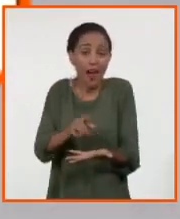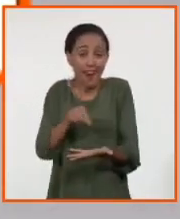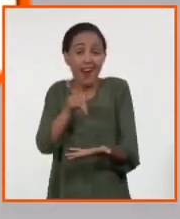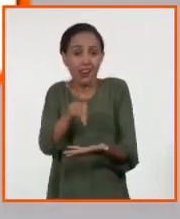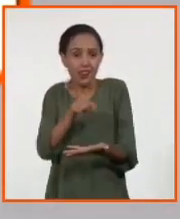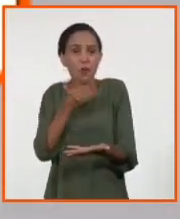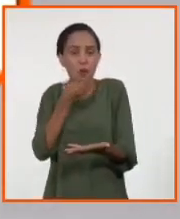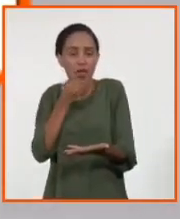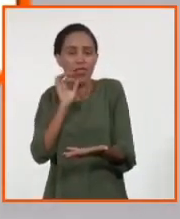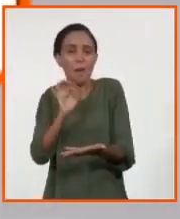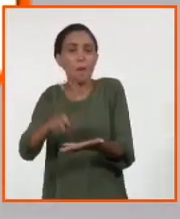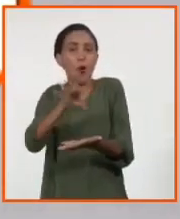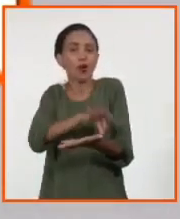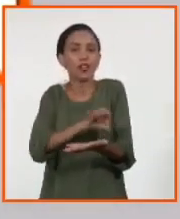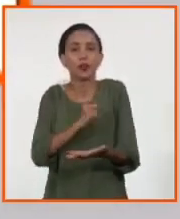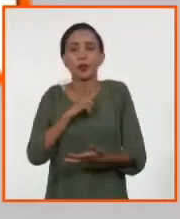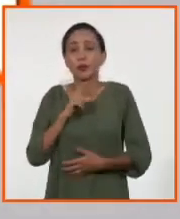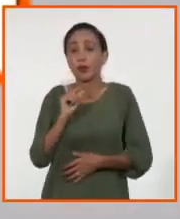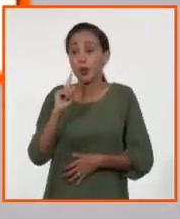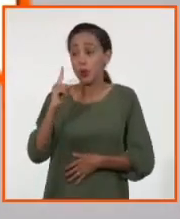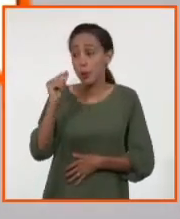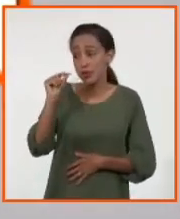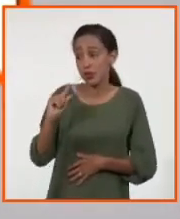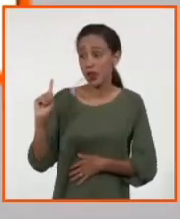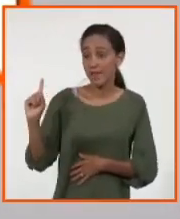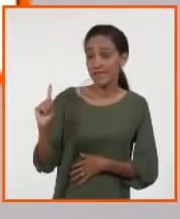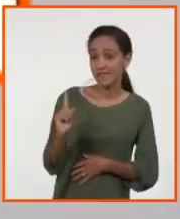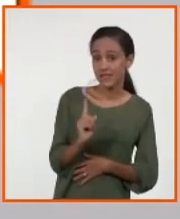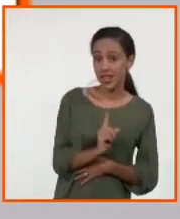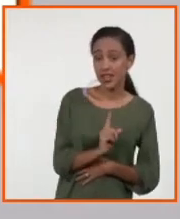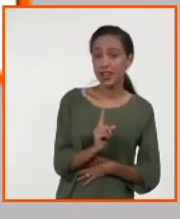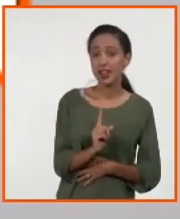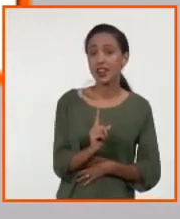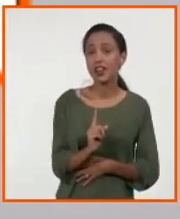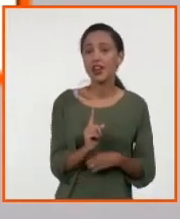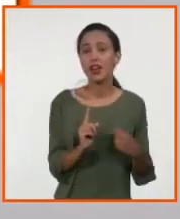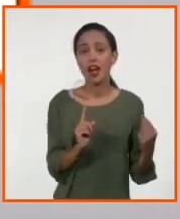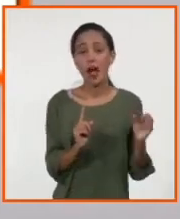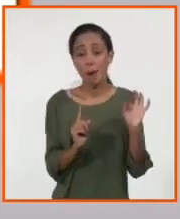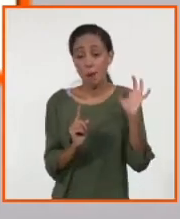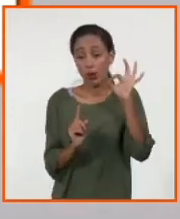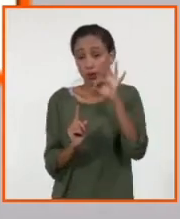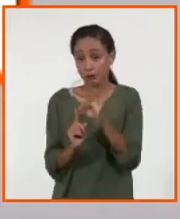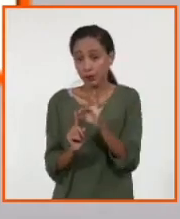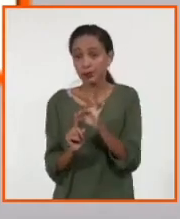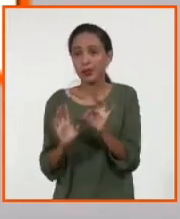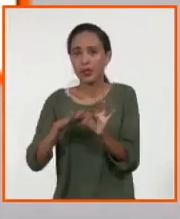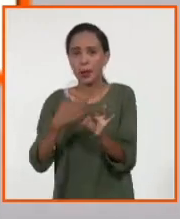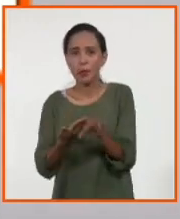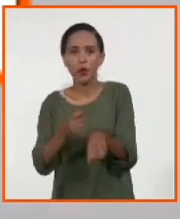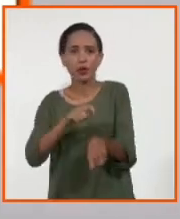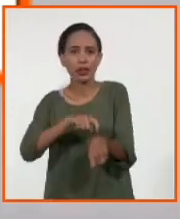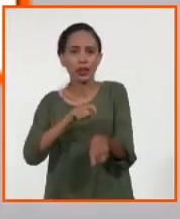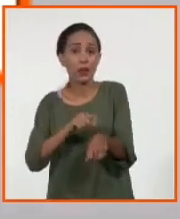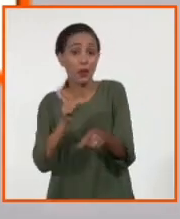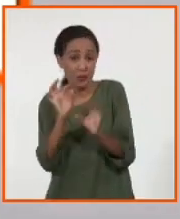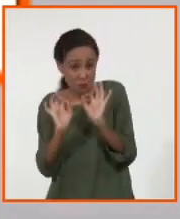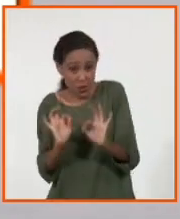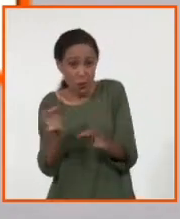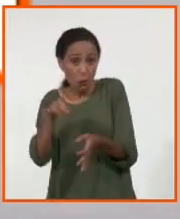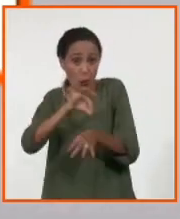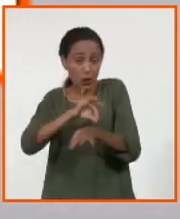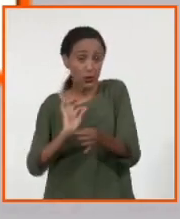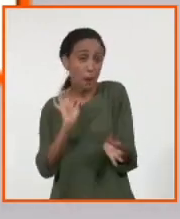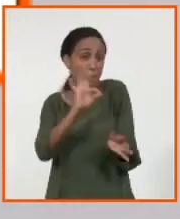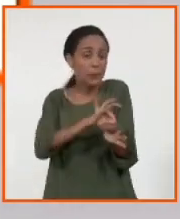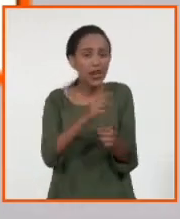Si alguien viene infectado, el virus está en sangre, el mosquito te pica, pasa un tiempo, pica otra persona, se